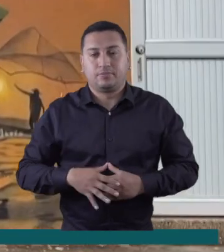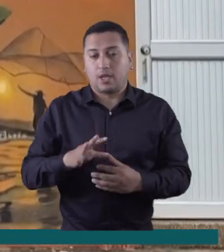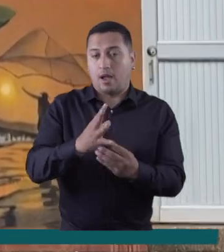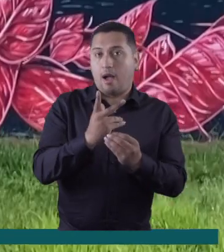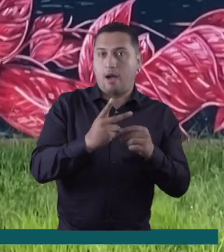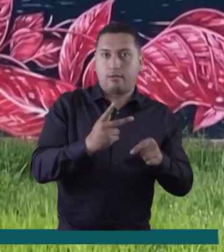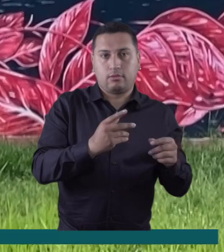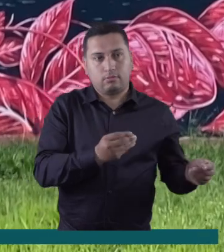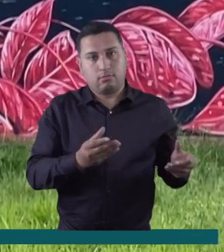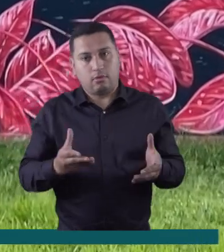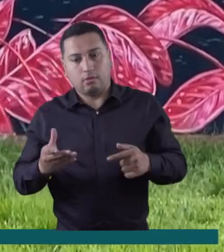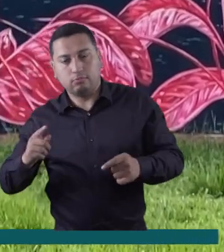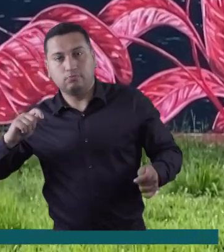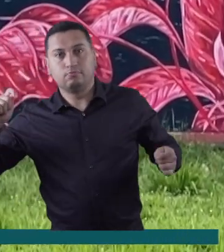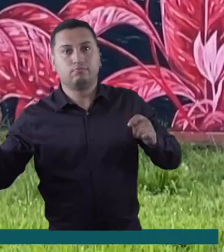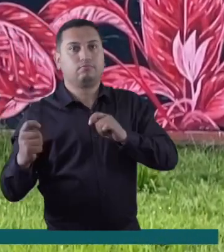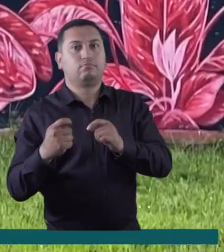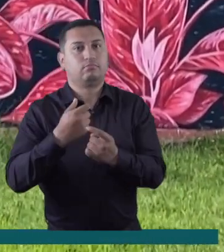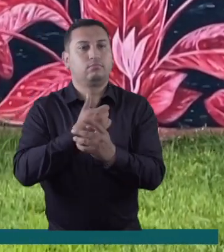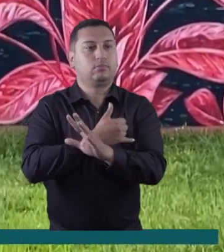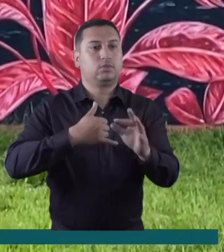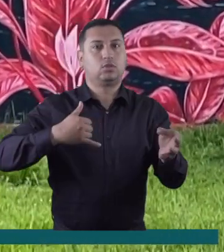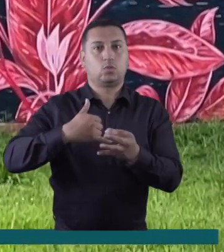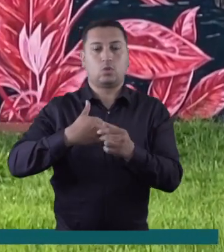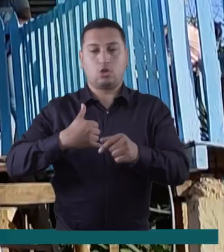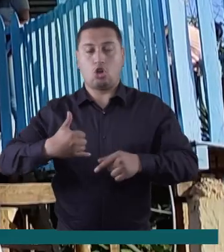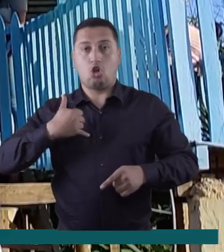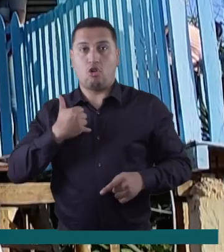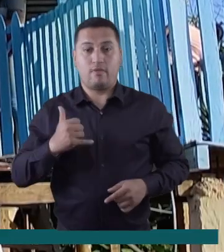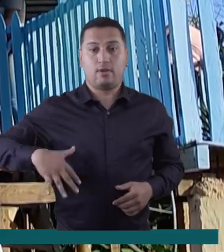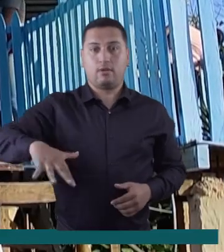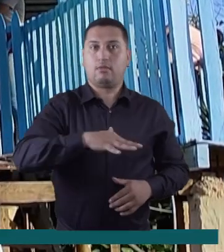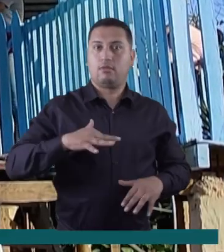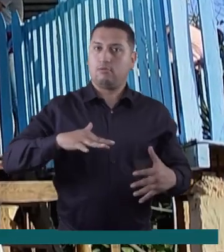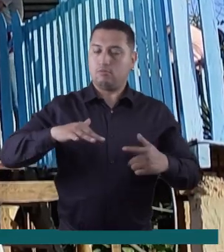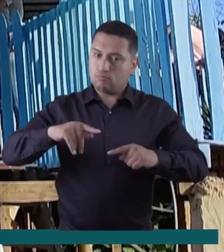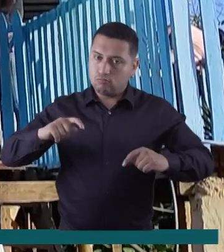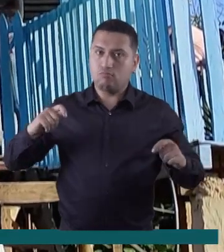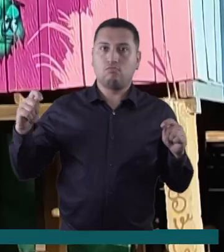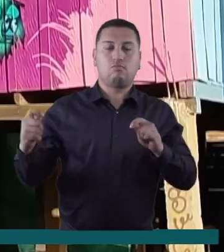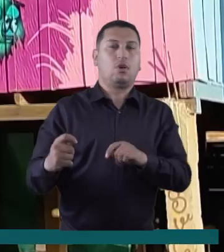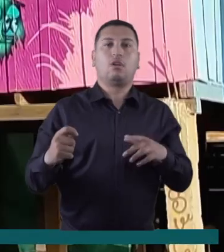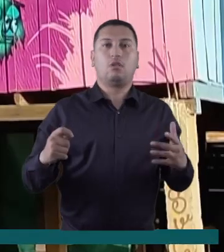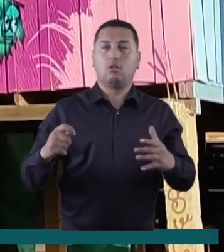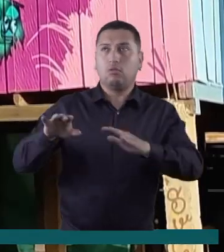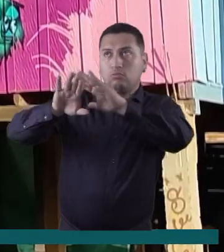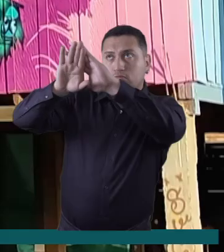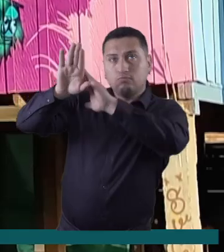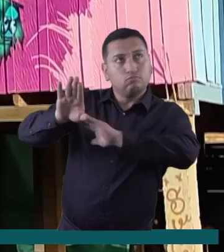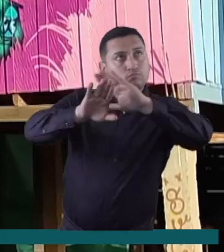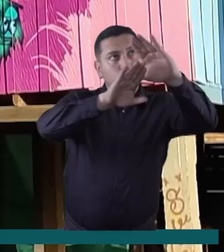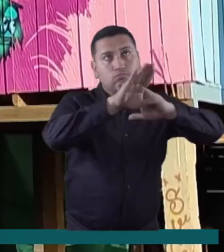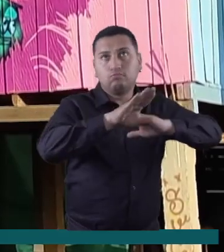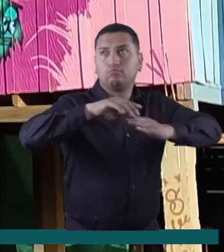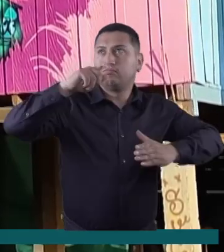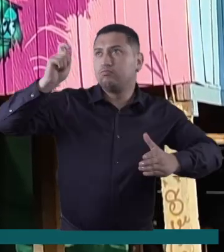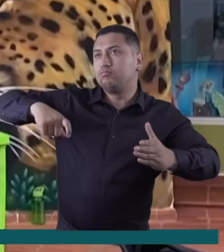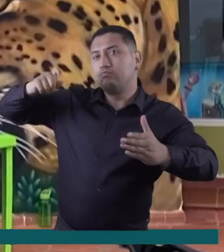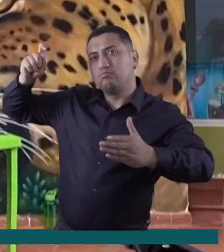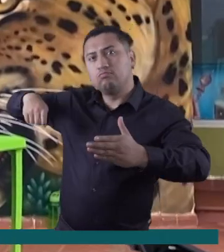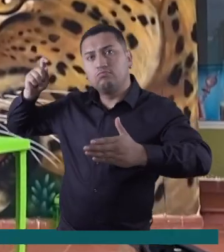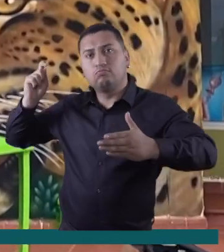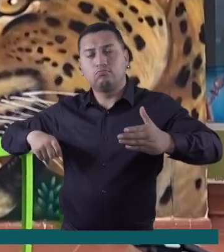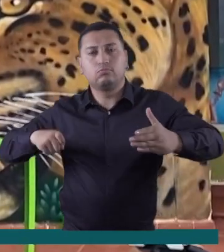Arte que transforma. Jóvenes de San José de Guaviare están modificando las fachadas y paredes de algunos barrios con murales artísticos